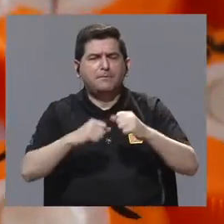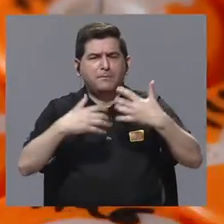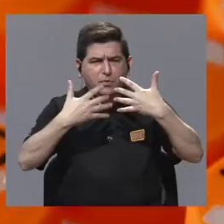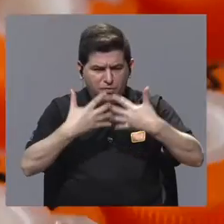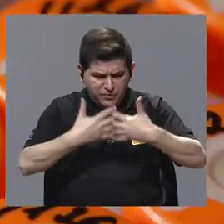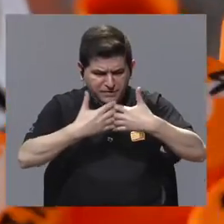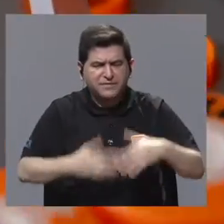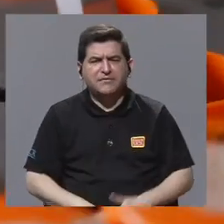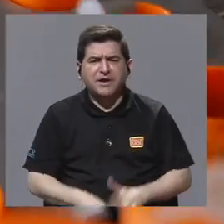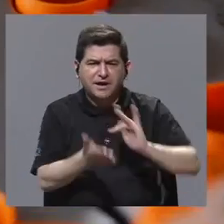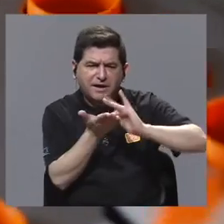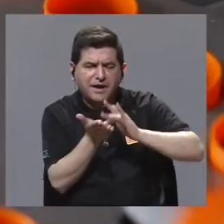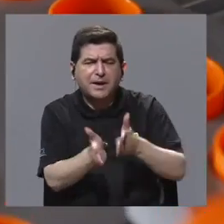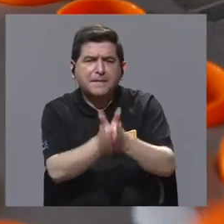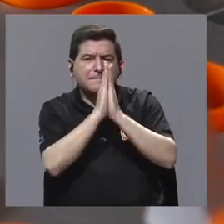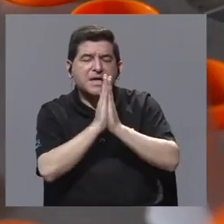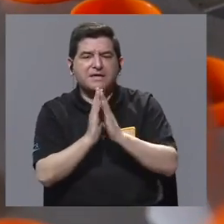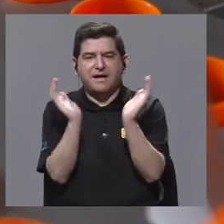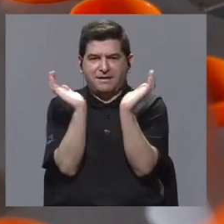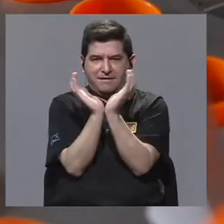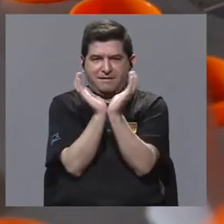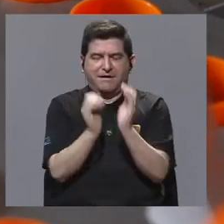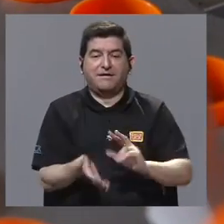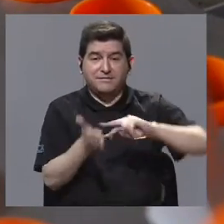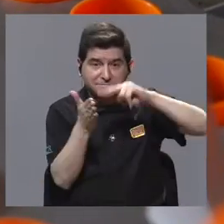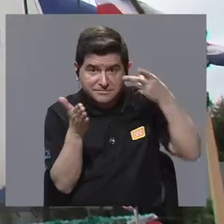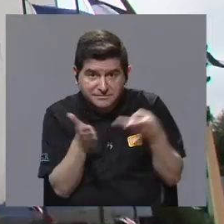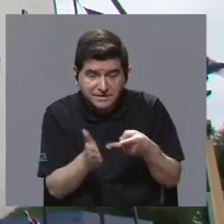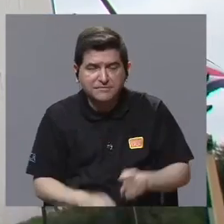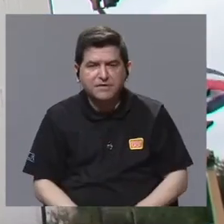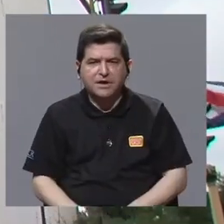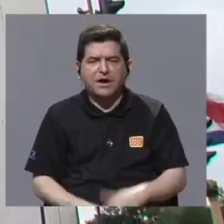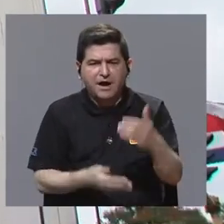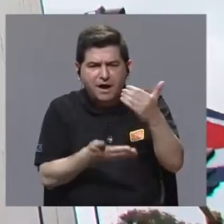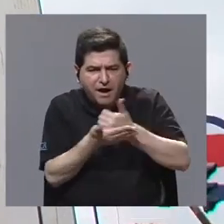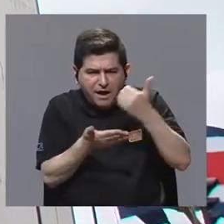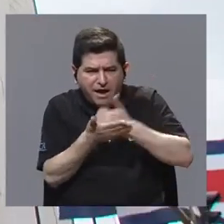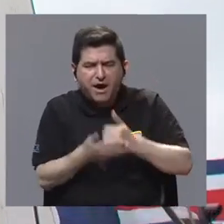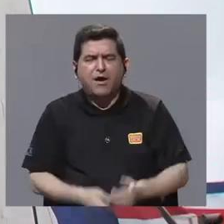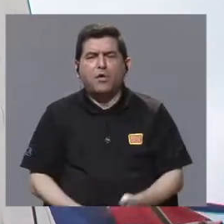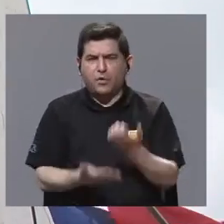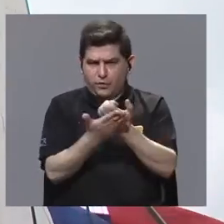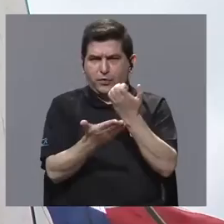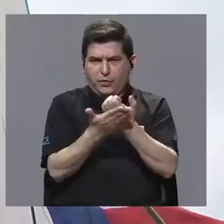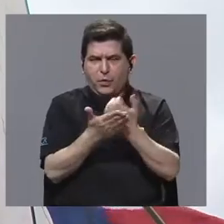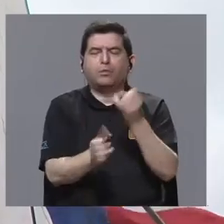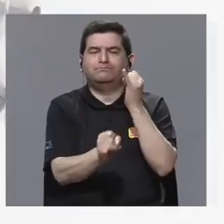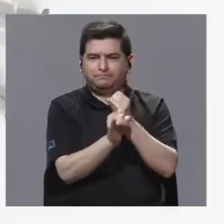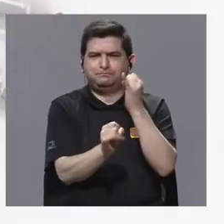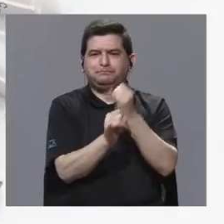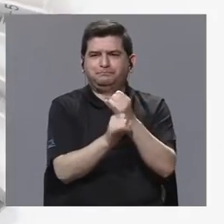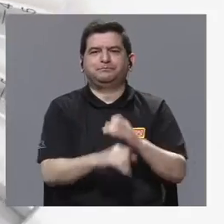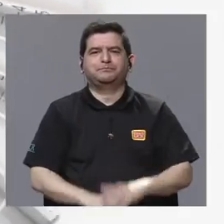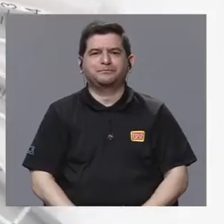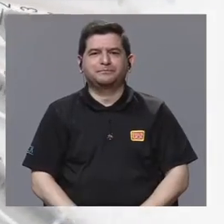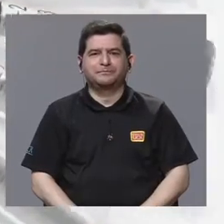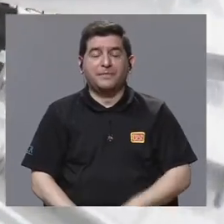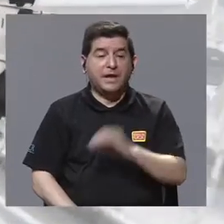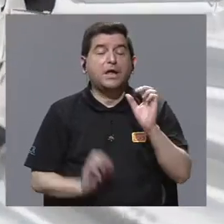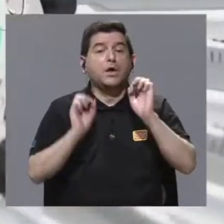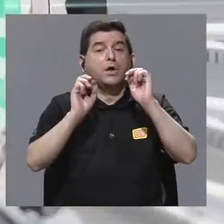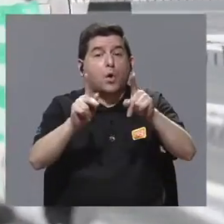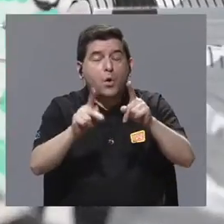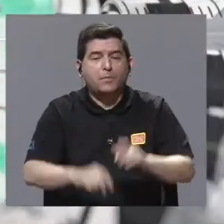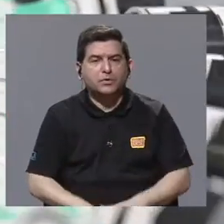fabricar los medicamentos que solicite la caja, lo que significará un gran ahorro de recursos económicos para la institución y la